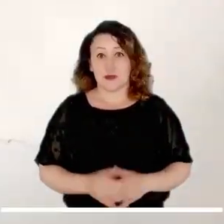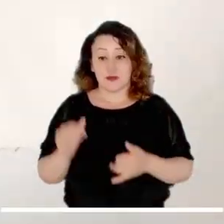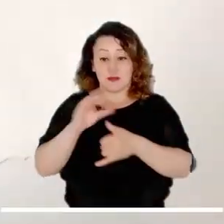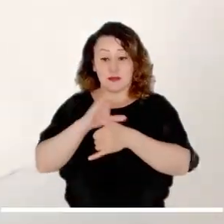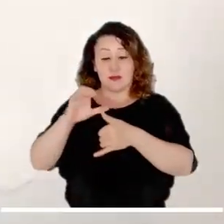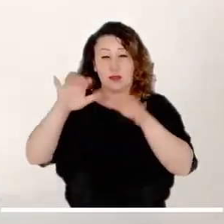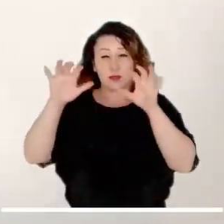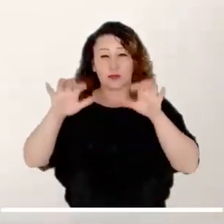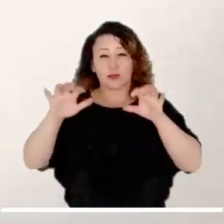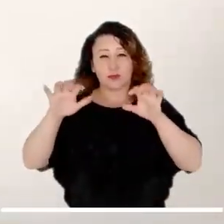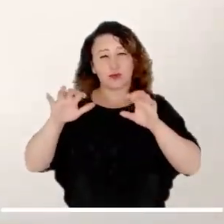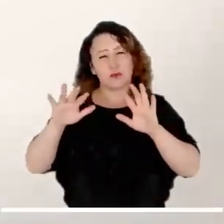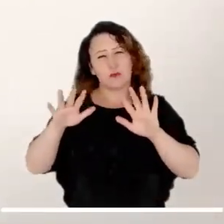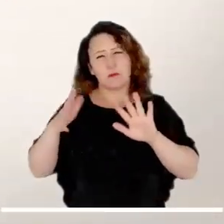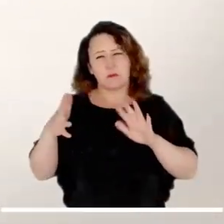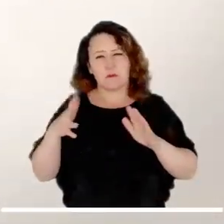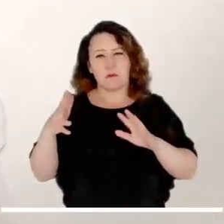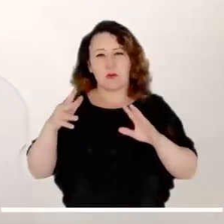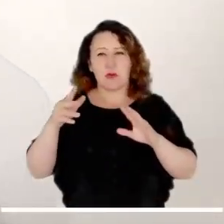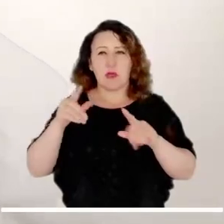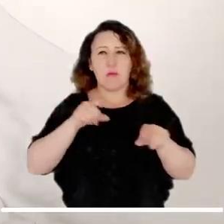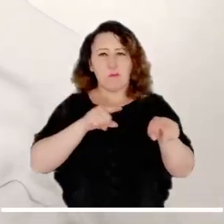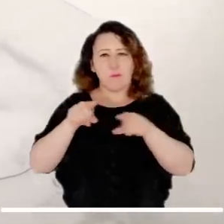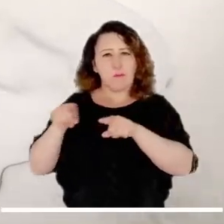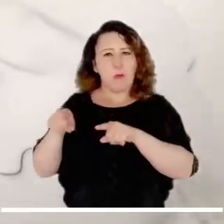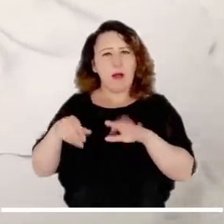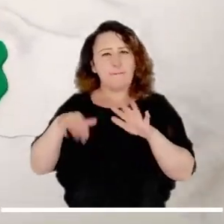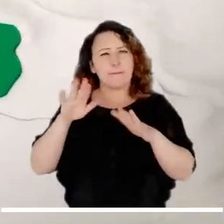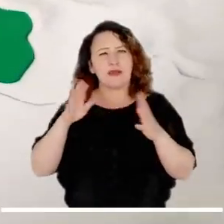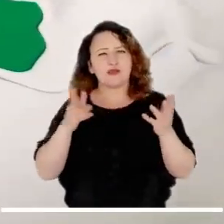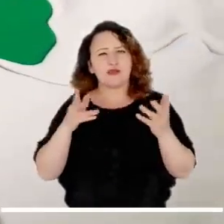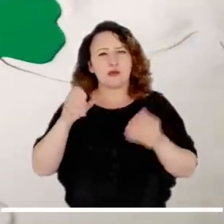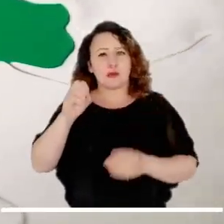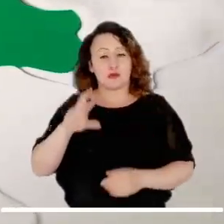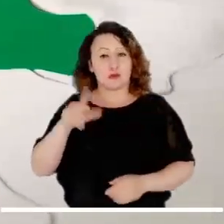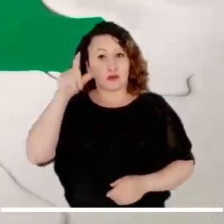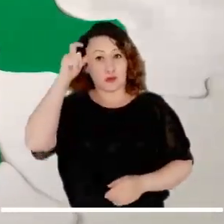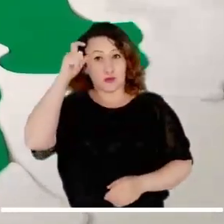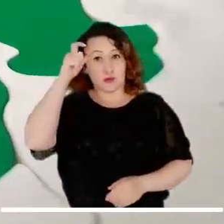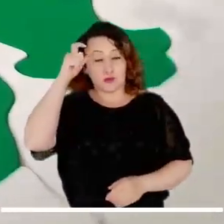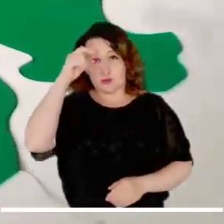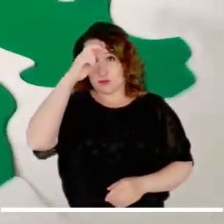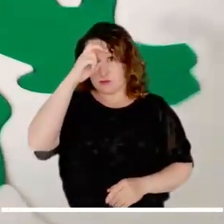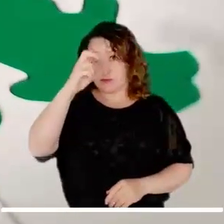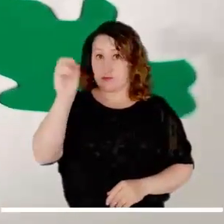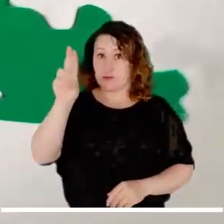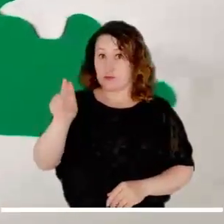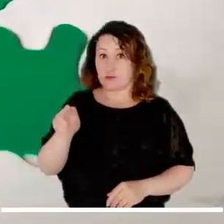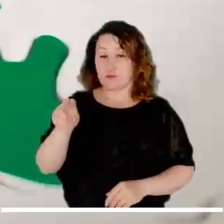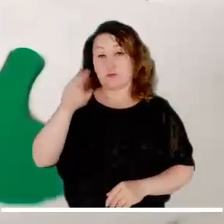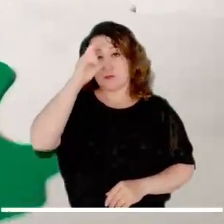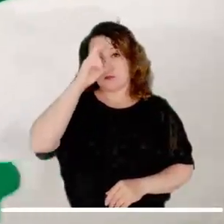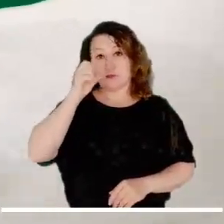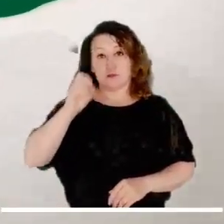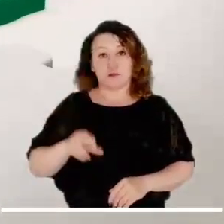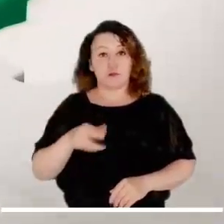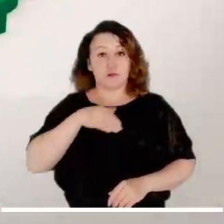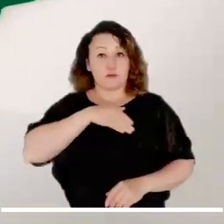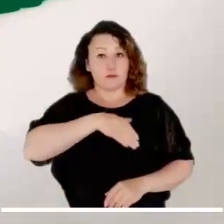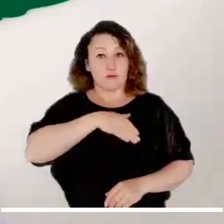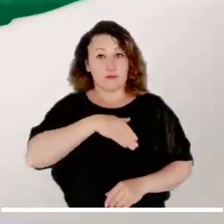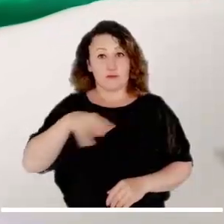caribeñas serían ligeras y esporádicas y se concentrarían en el sur de Córdoba, norte de Sucre, norte y sur de Bolívar,